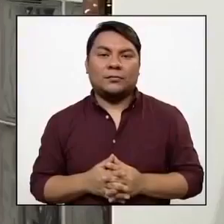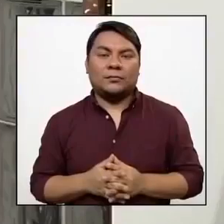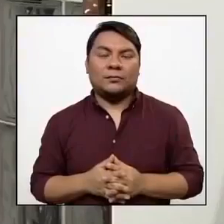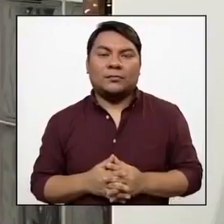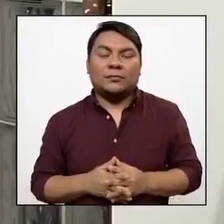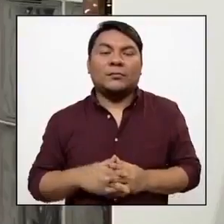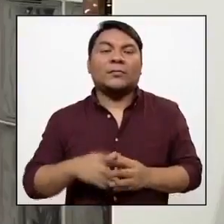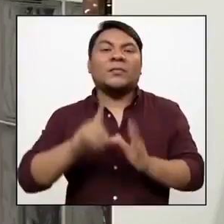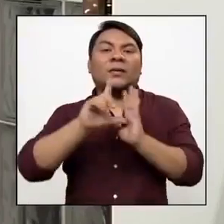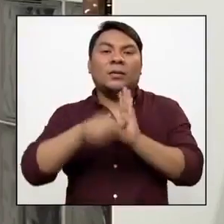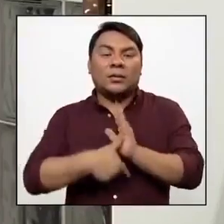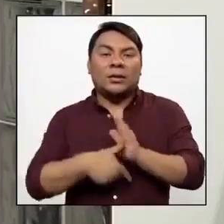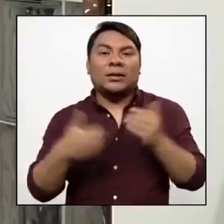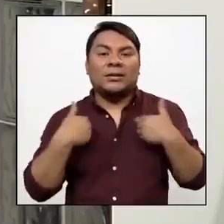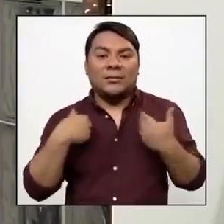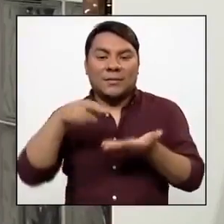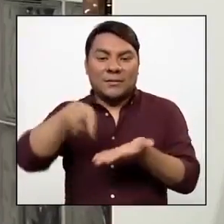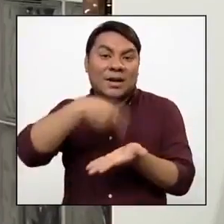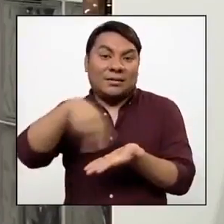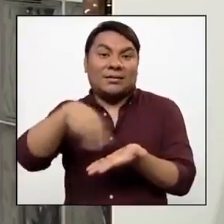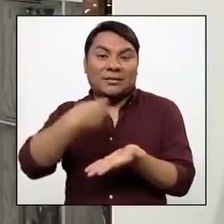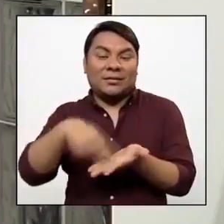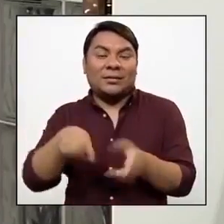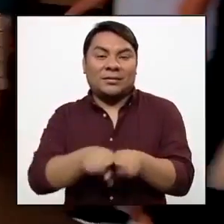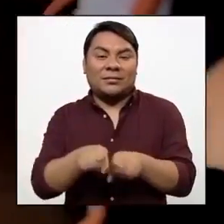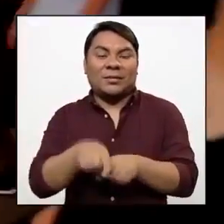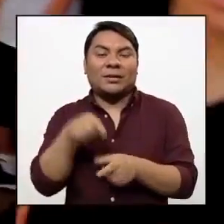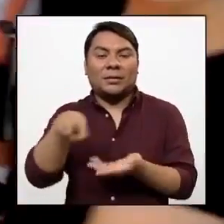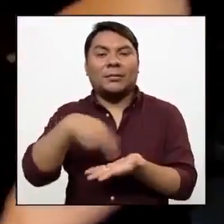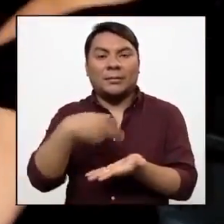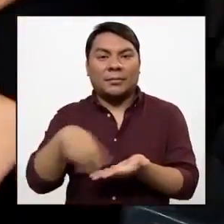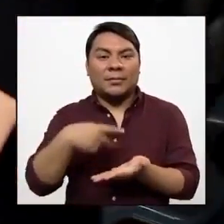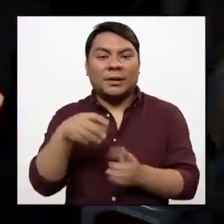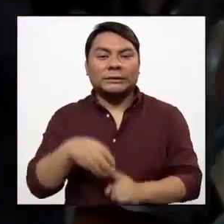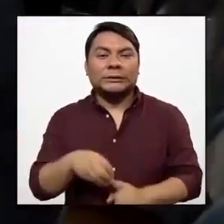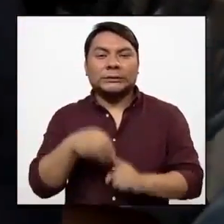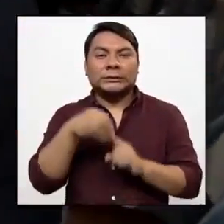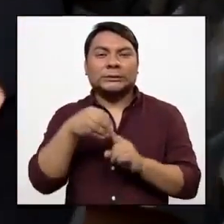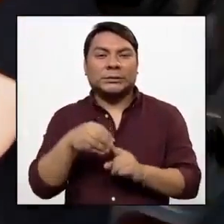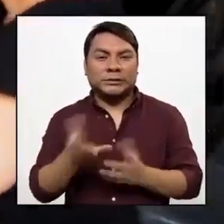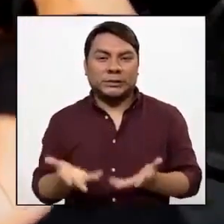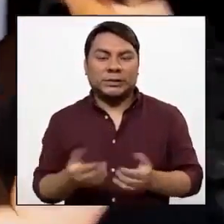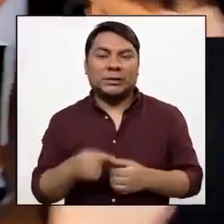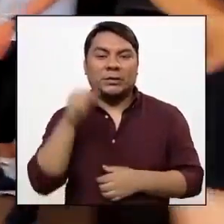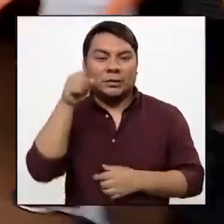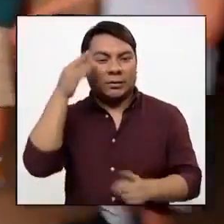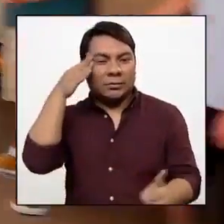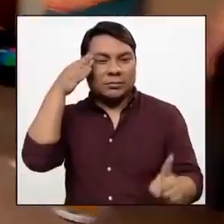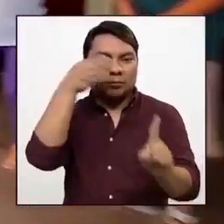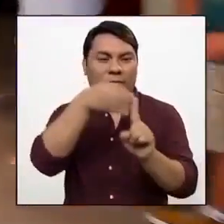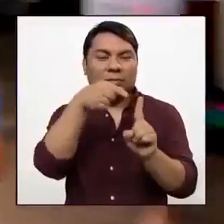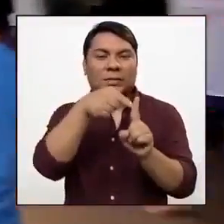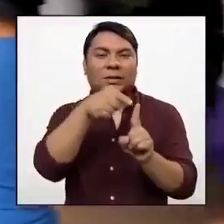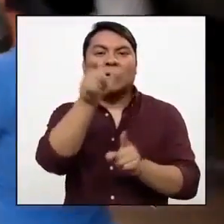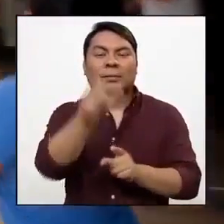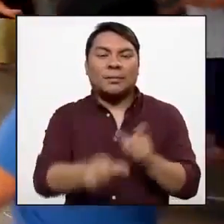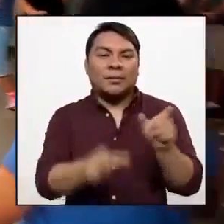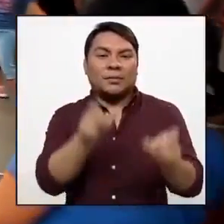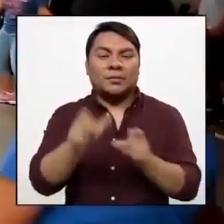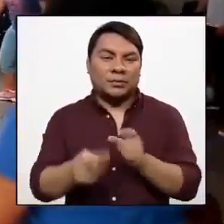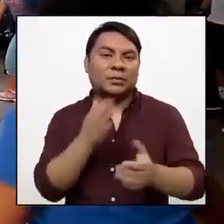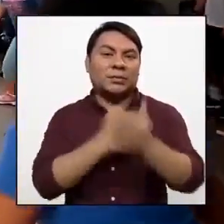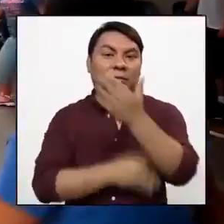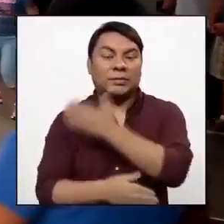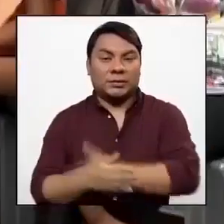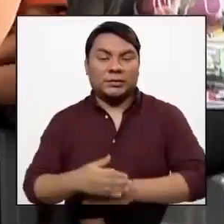Después tenemos Bailando con Munani, que son bailes específicos, dirigidos también a los chicos con habilidades